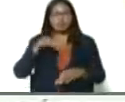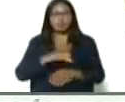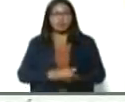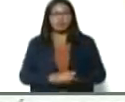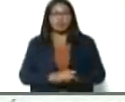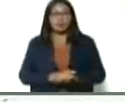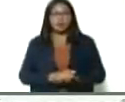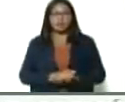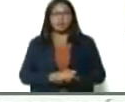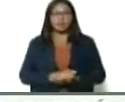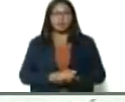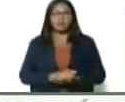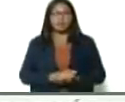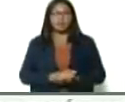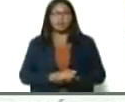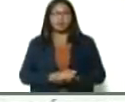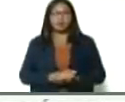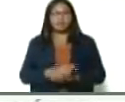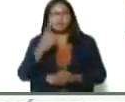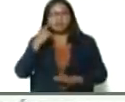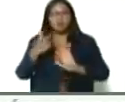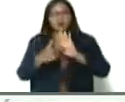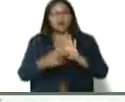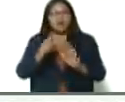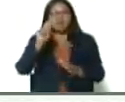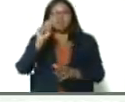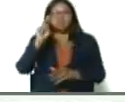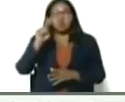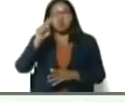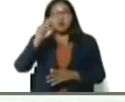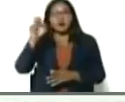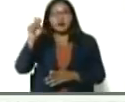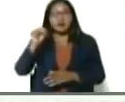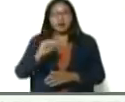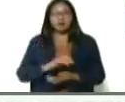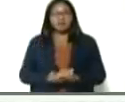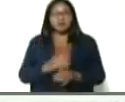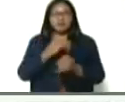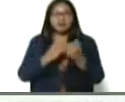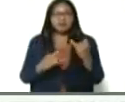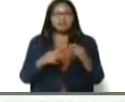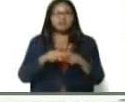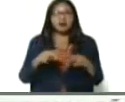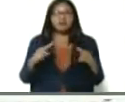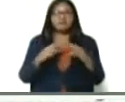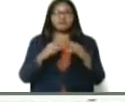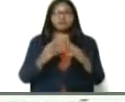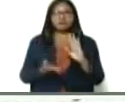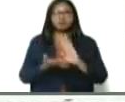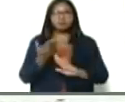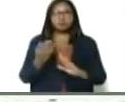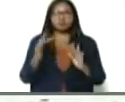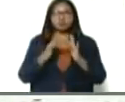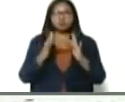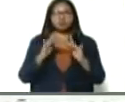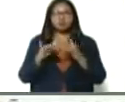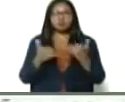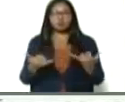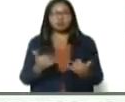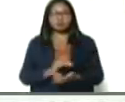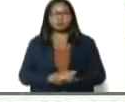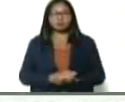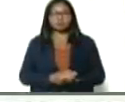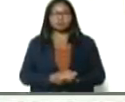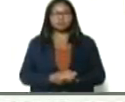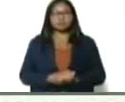podemos ver aquí, desde Turén. Bueno, mire, presidente, para finalizar ya, este importante pase, desde acá, de